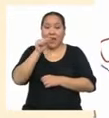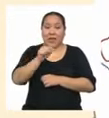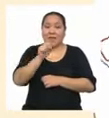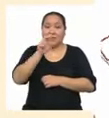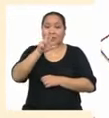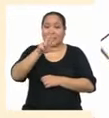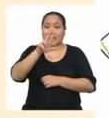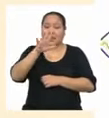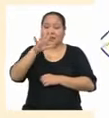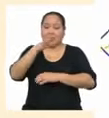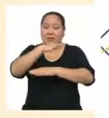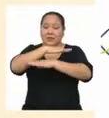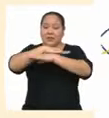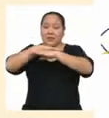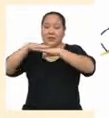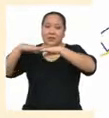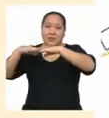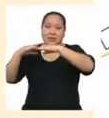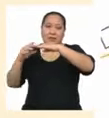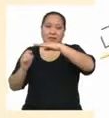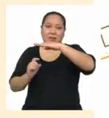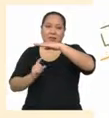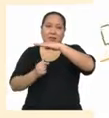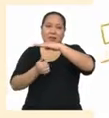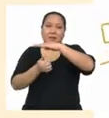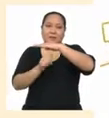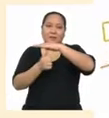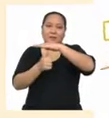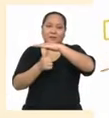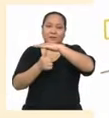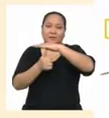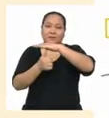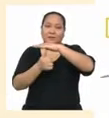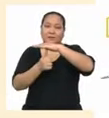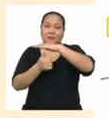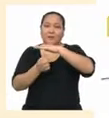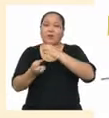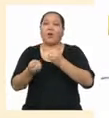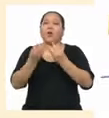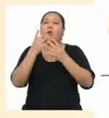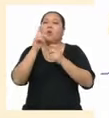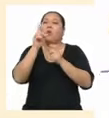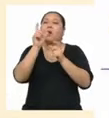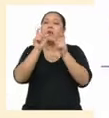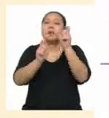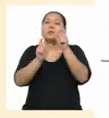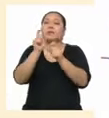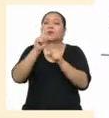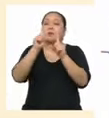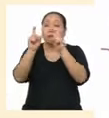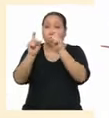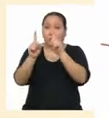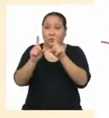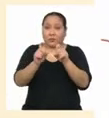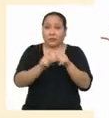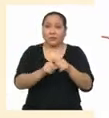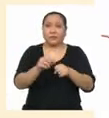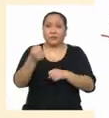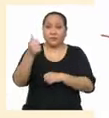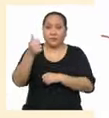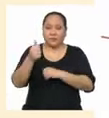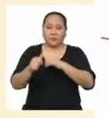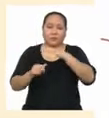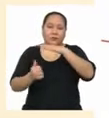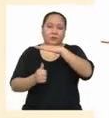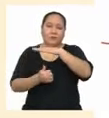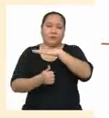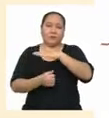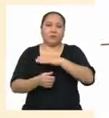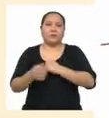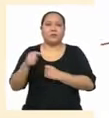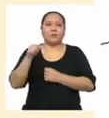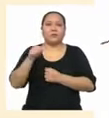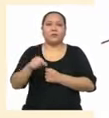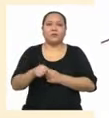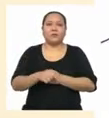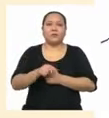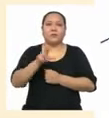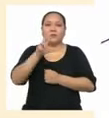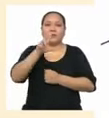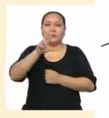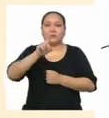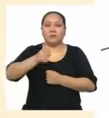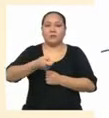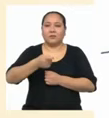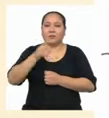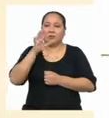resultado Lo dividimos Por la cantidad Total De estudiantes Que es 10 Y el resultado Final es 3